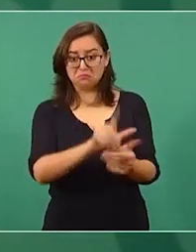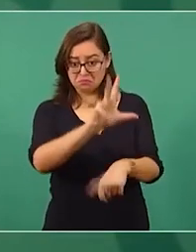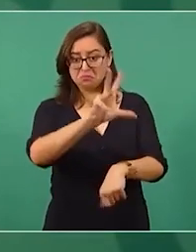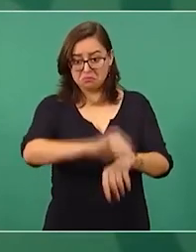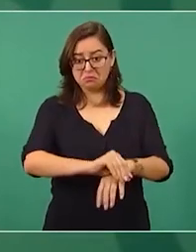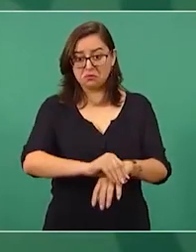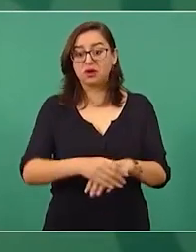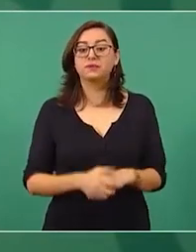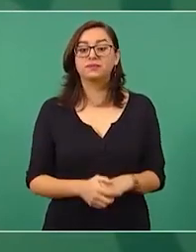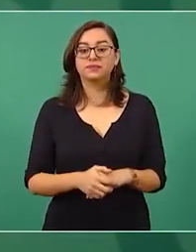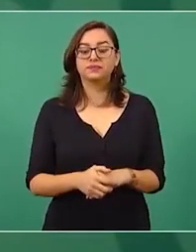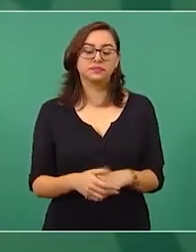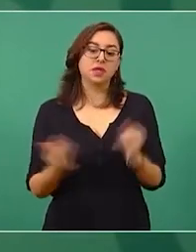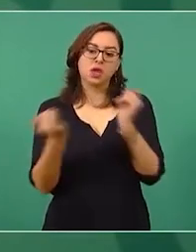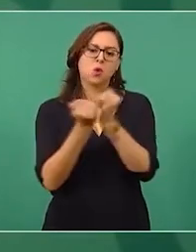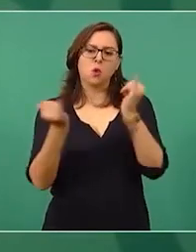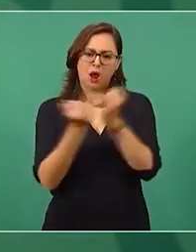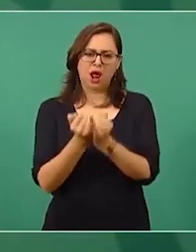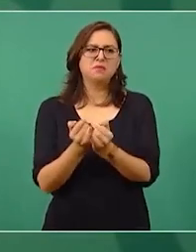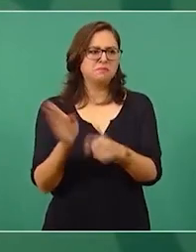mucho daño la simulación